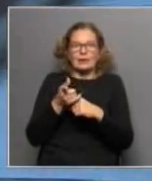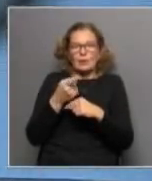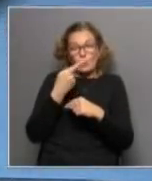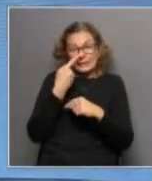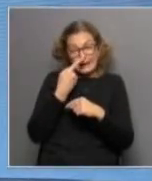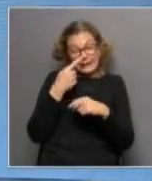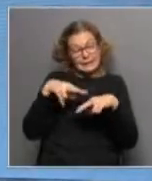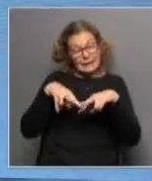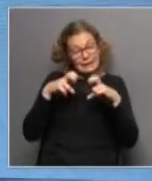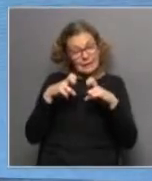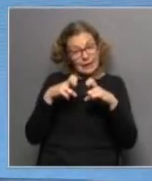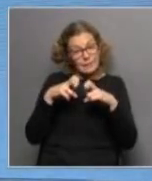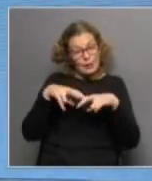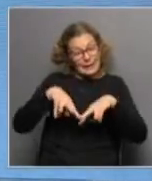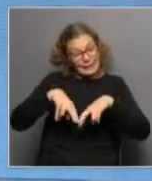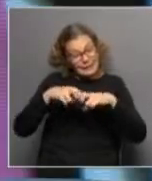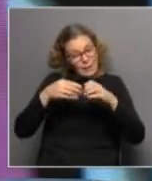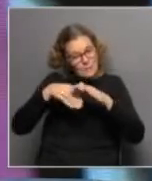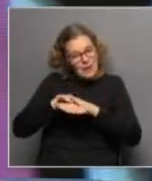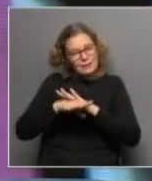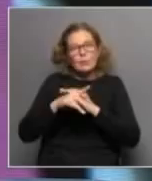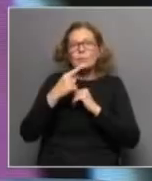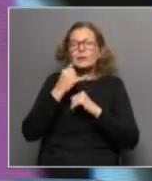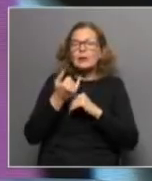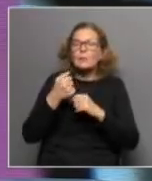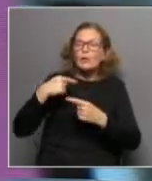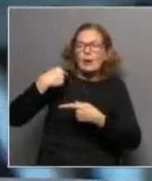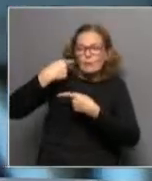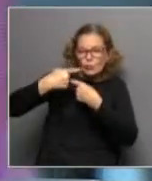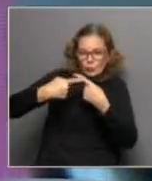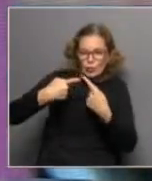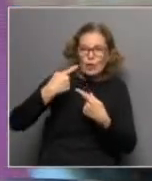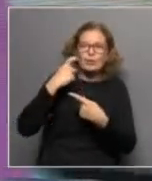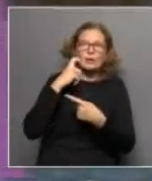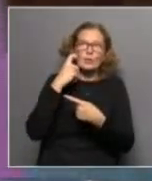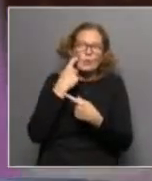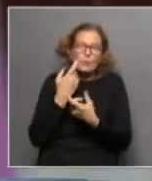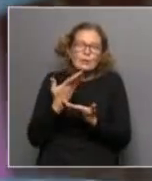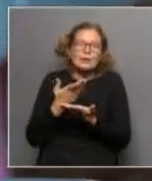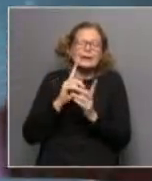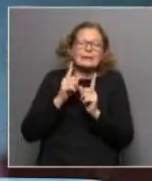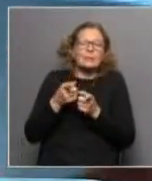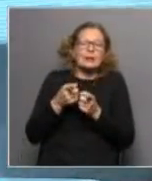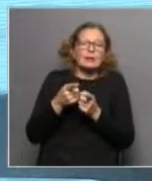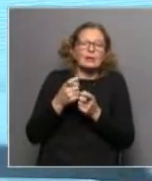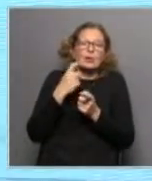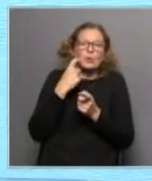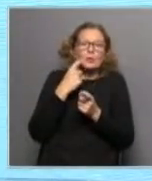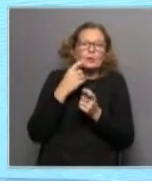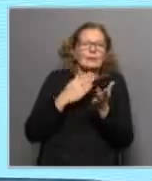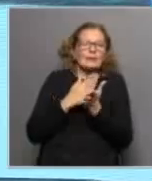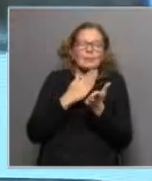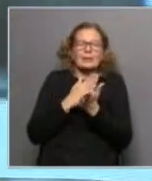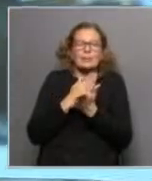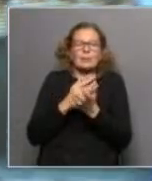interesante analizarlo, pero hay que analizar muchísimo más las tendencias, las evoluciones, y los grandes números. Siempre que nosotros